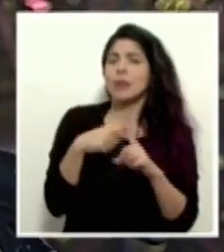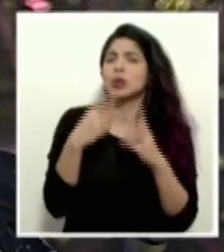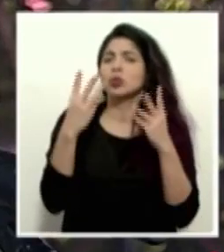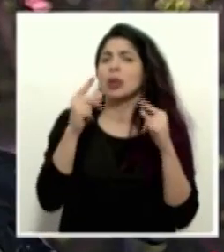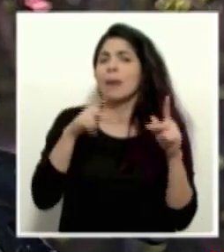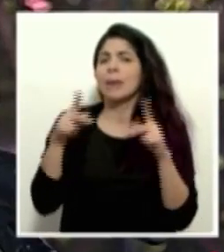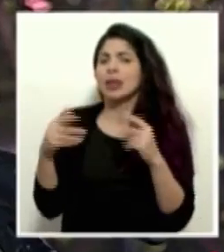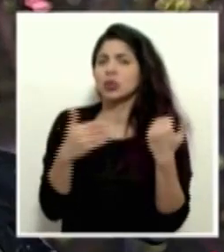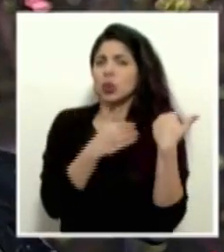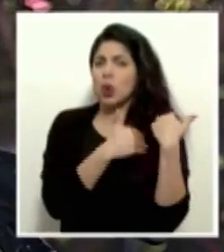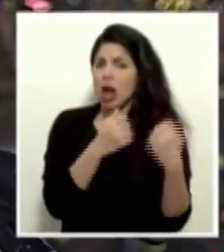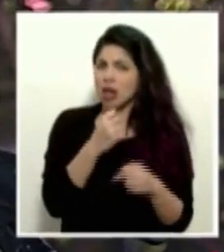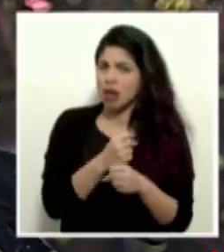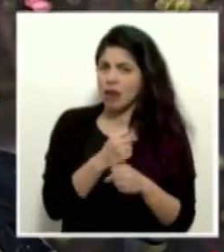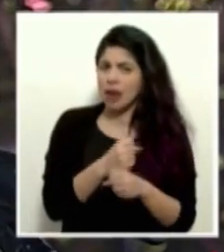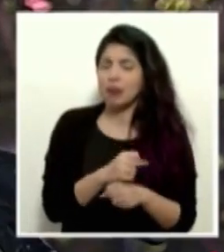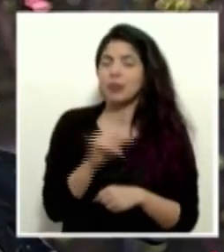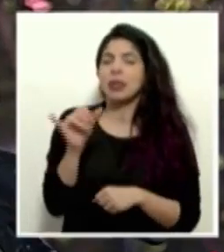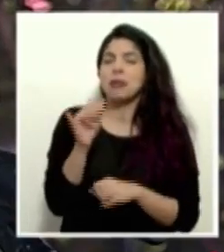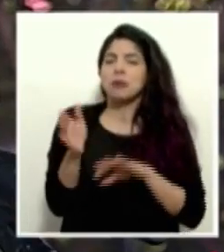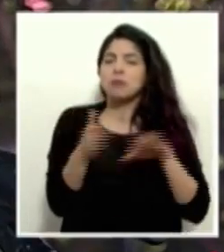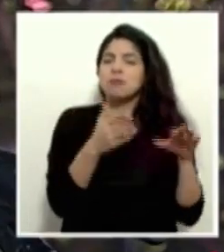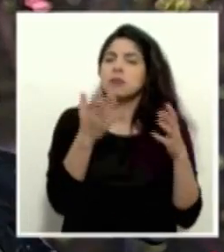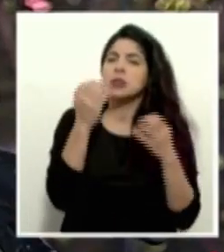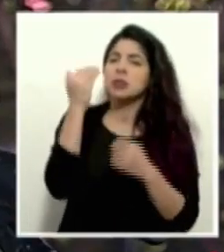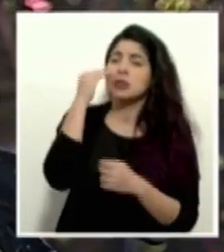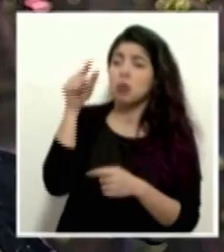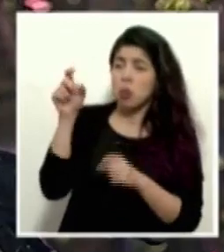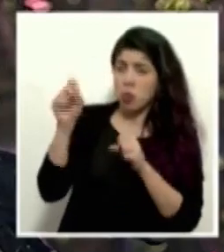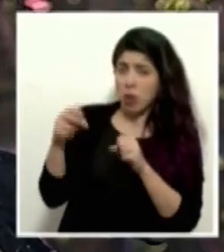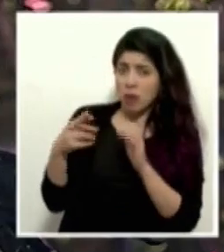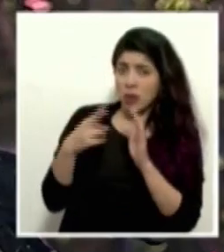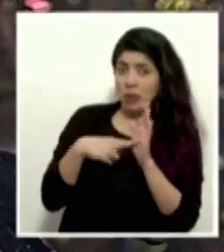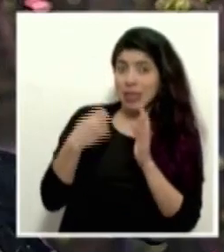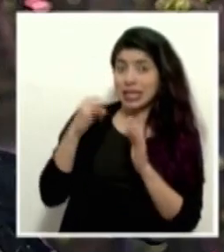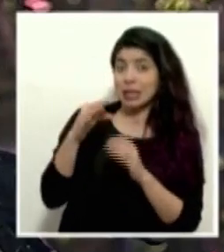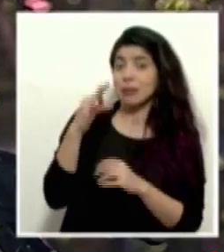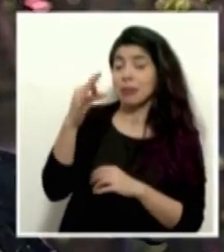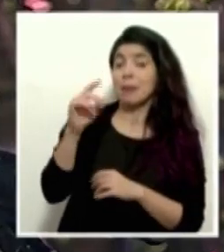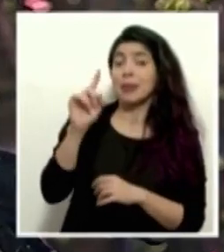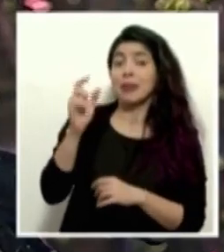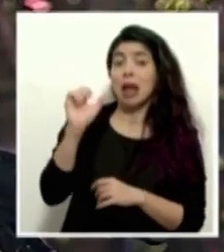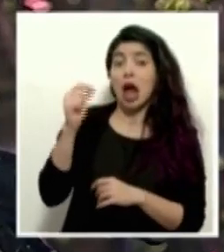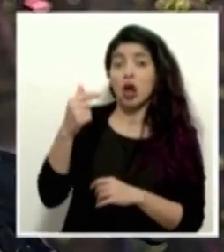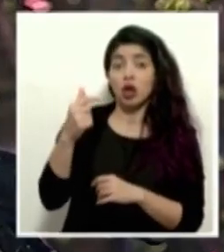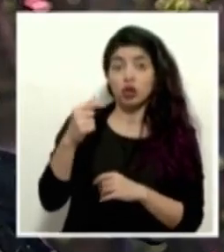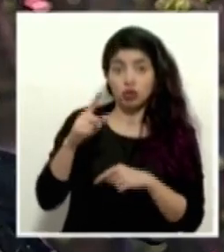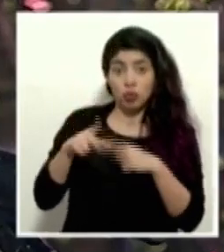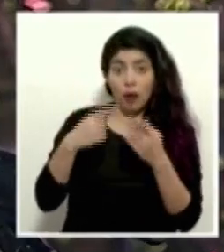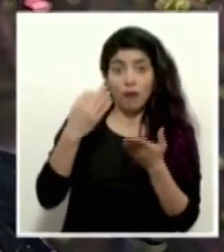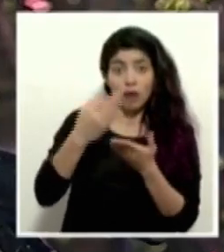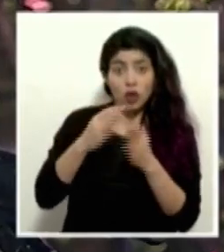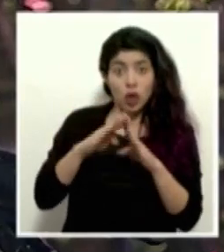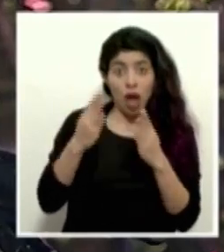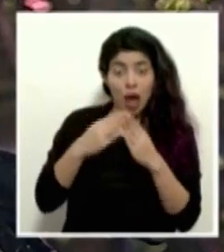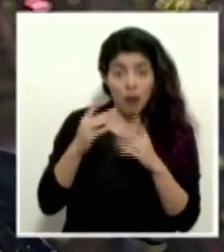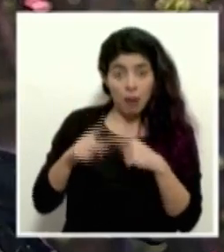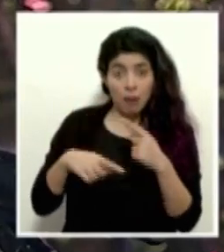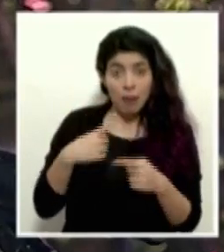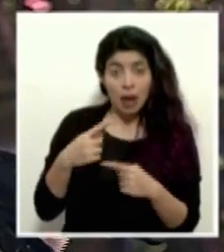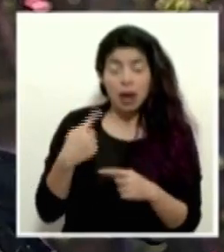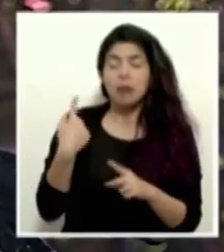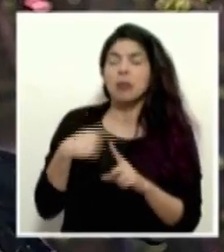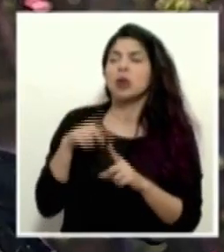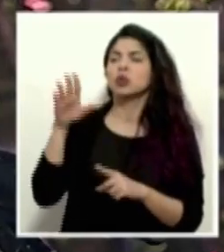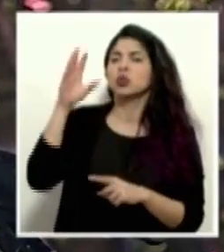se encargan de este trabajo? Y quería saber si usted nos puede reiterar si se mantiene para el primero de agosto la apertura de las fronteras y qué posición se va a